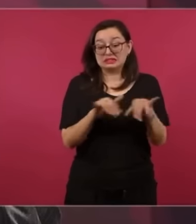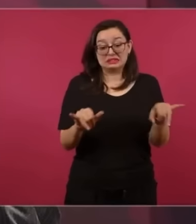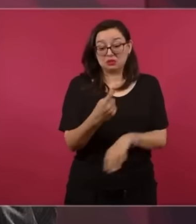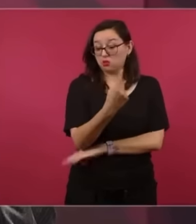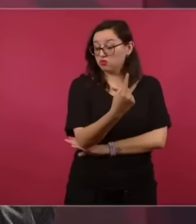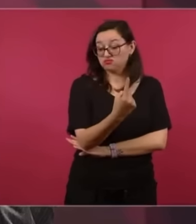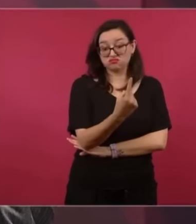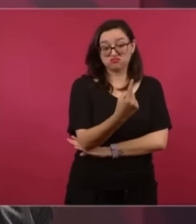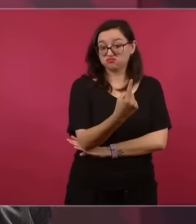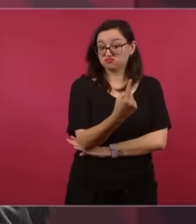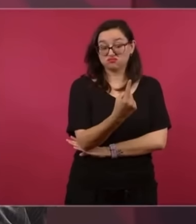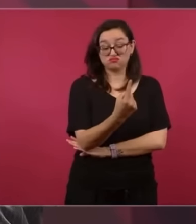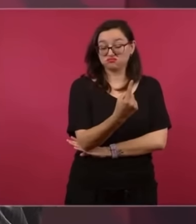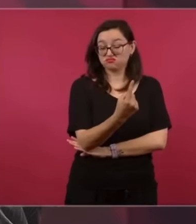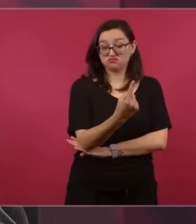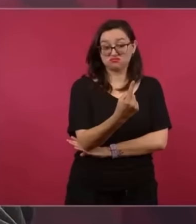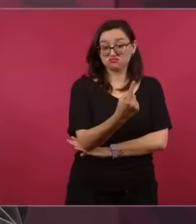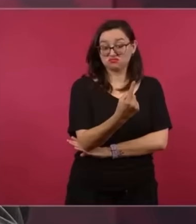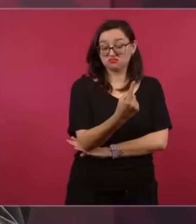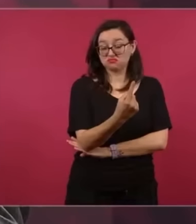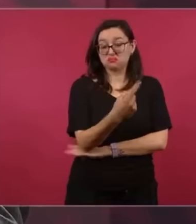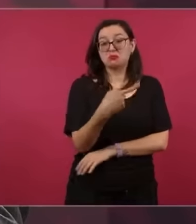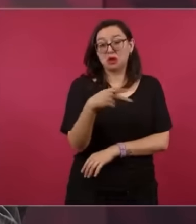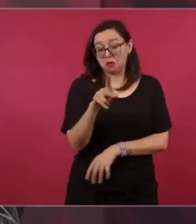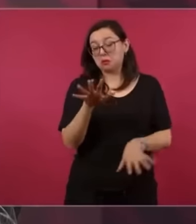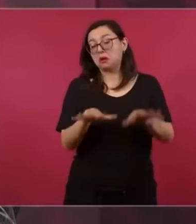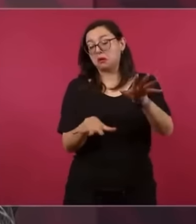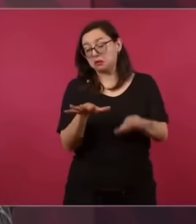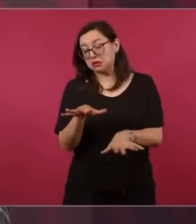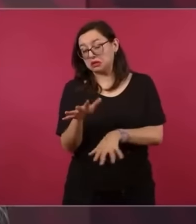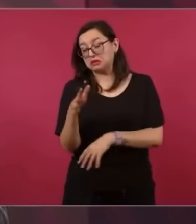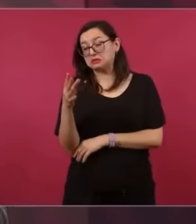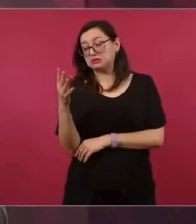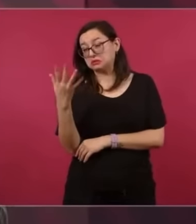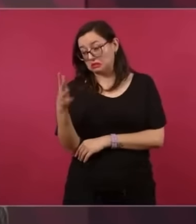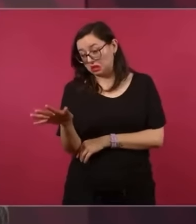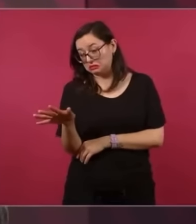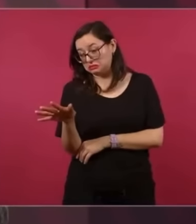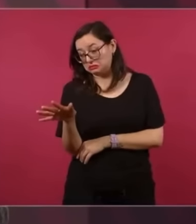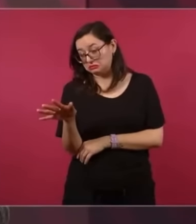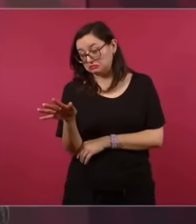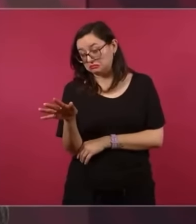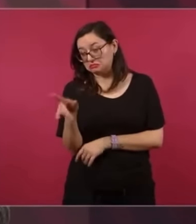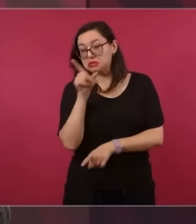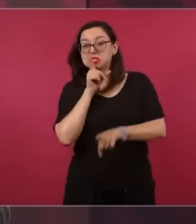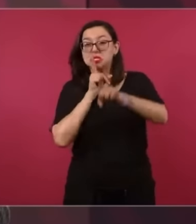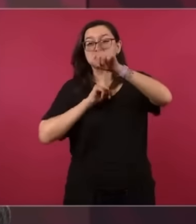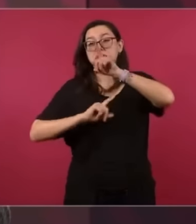uno de cada diez, nueve están dedicados